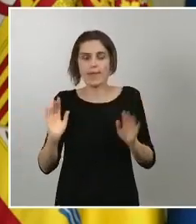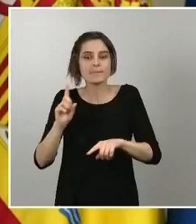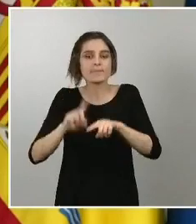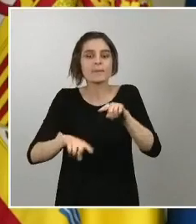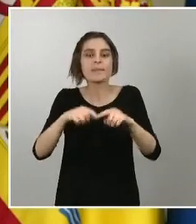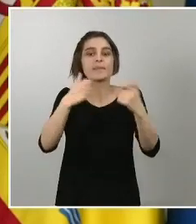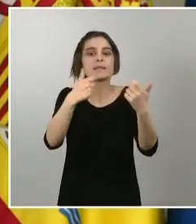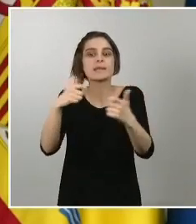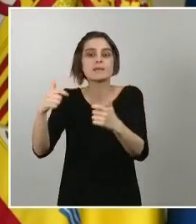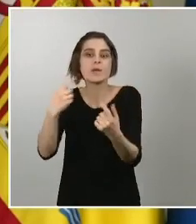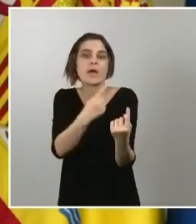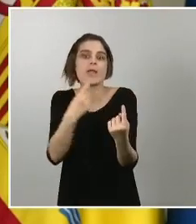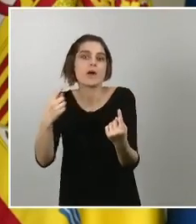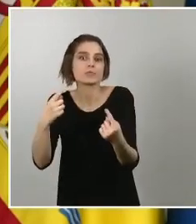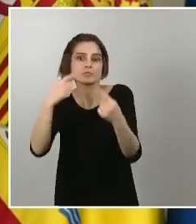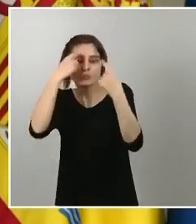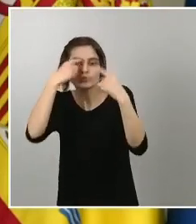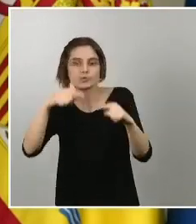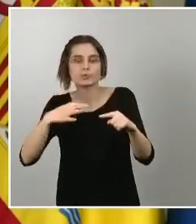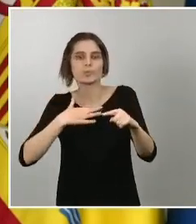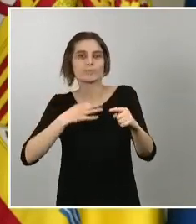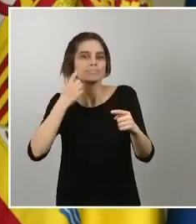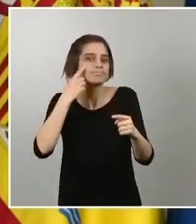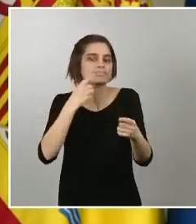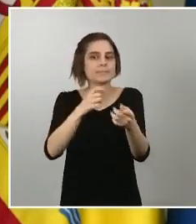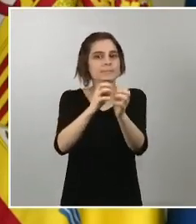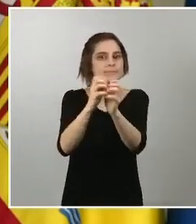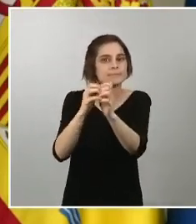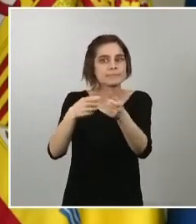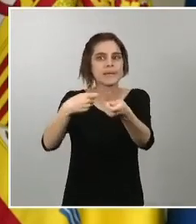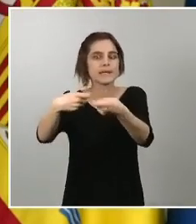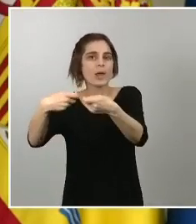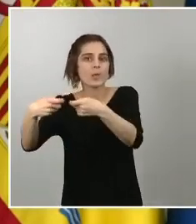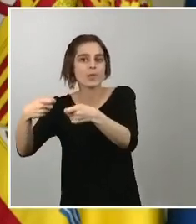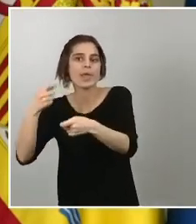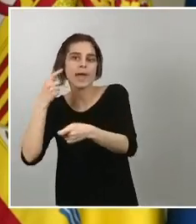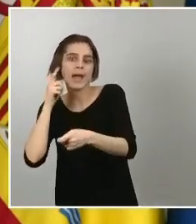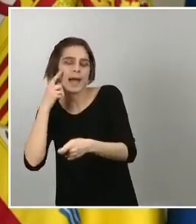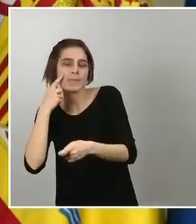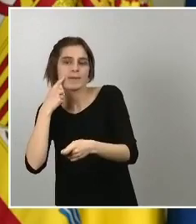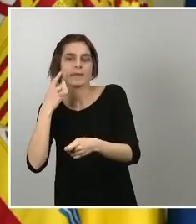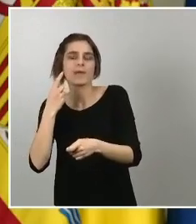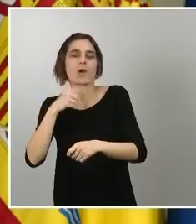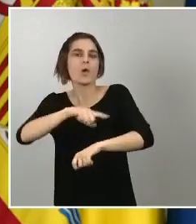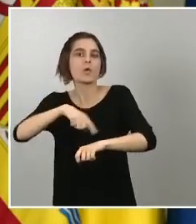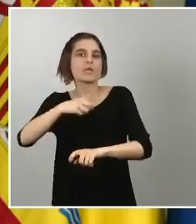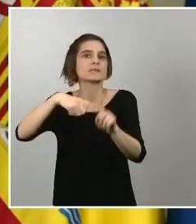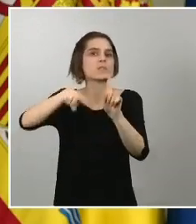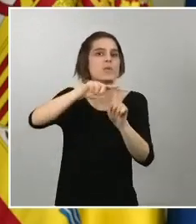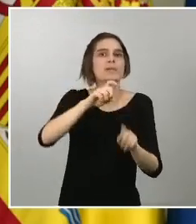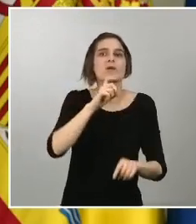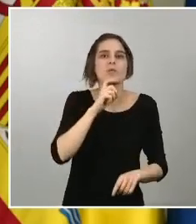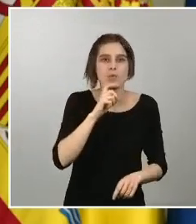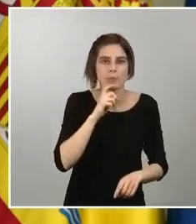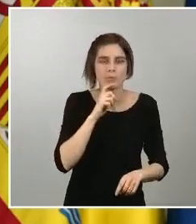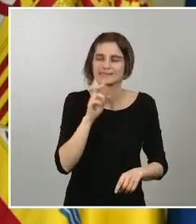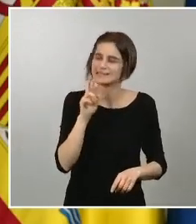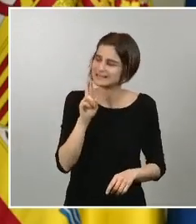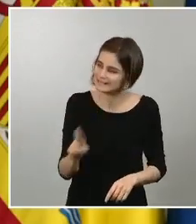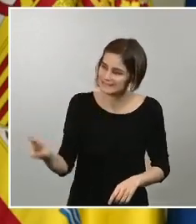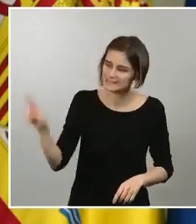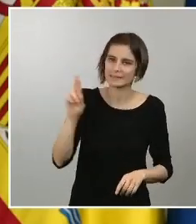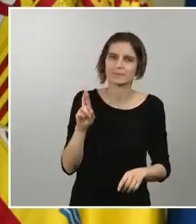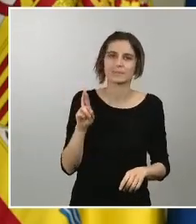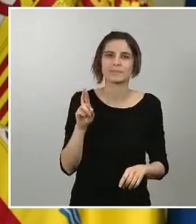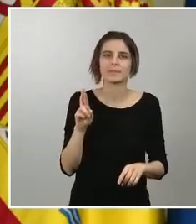puedan ellos negociar y ellas negociar cómo van a hacer la devolución de las horas insisto hablamos tan solo de